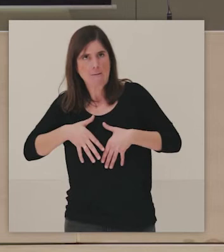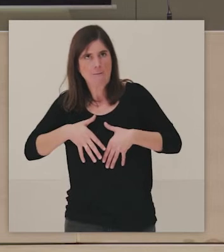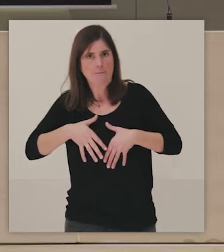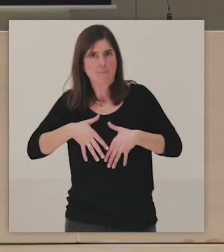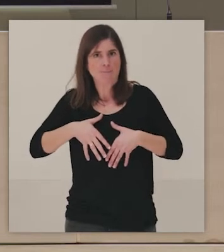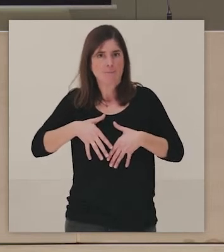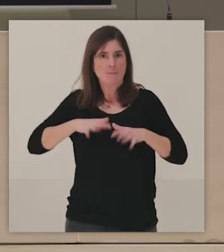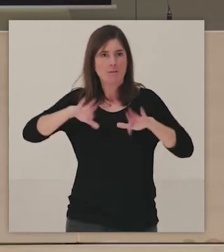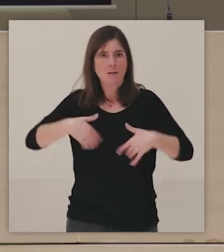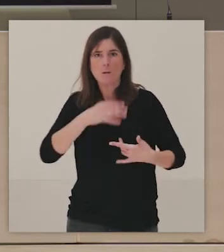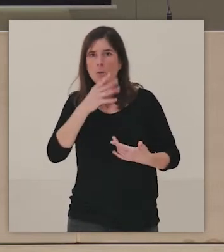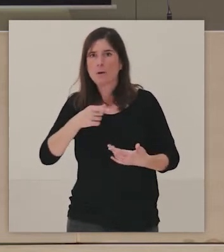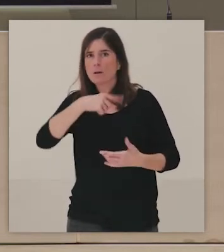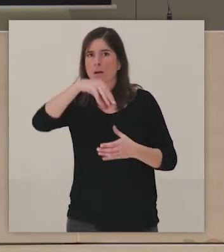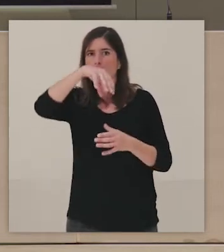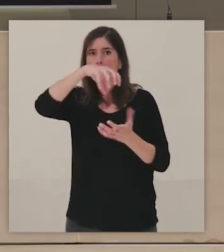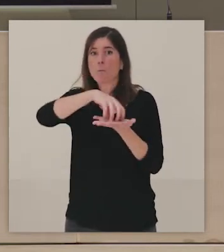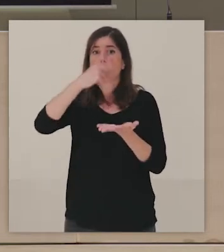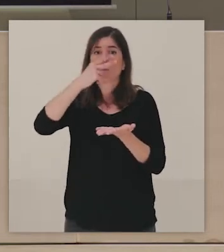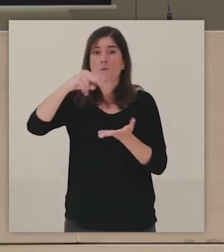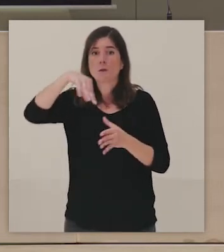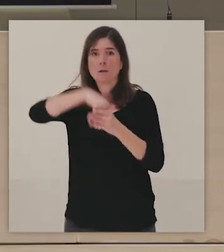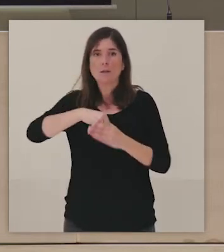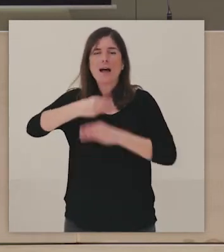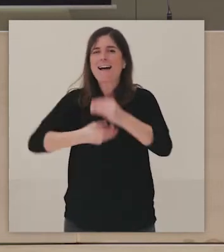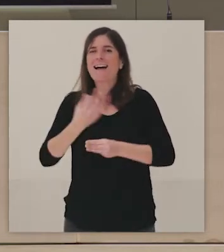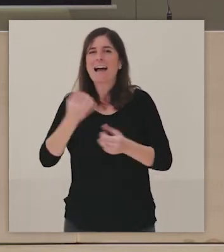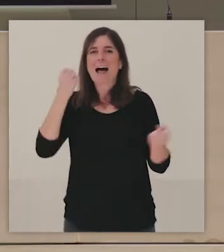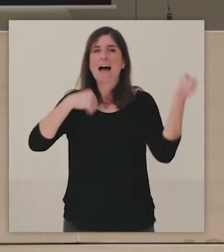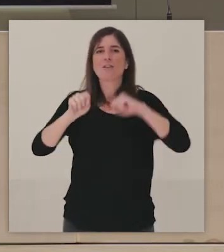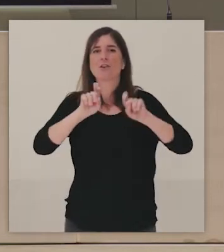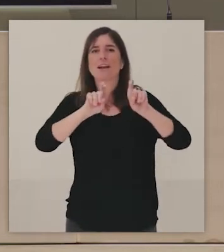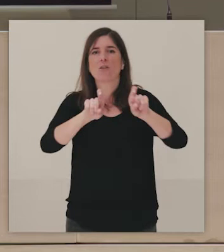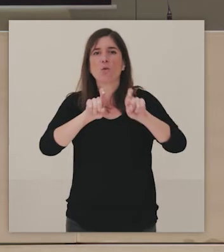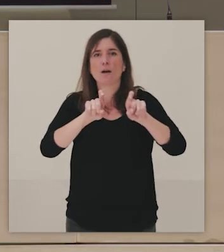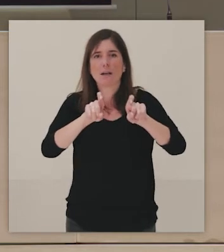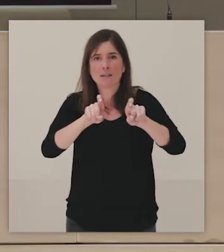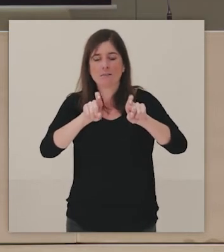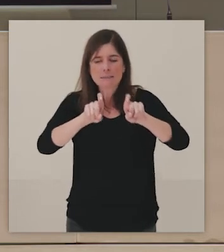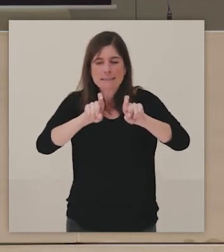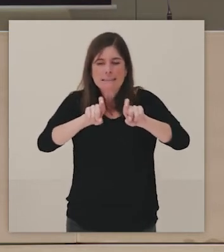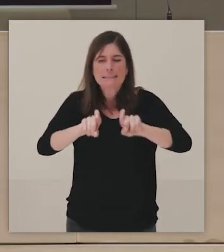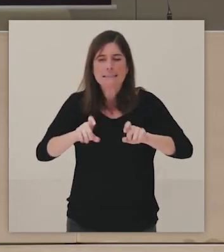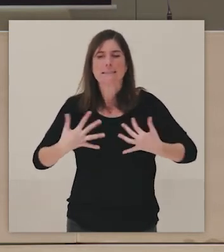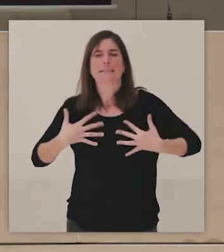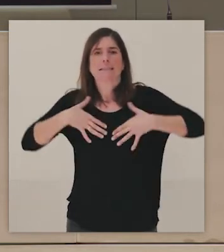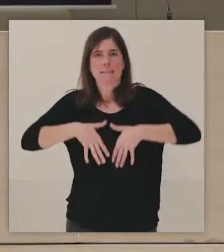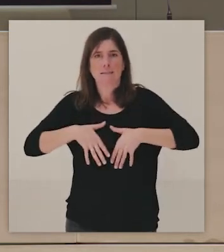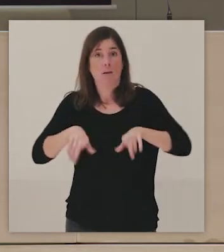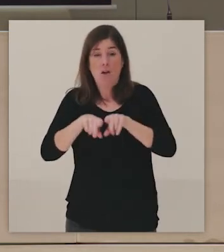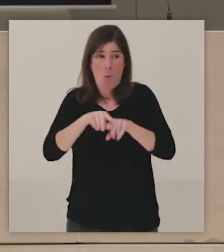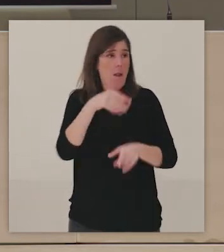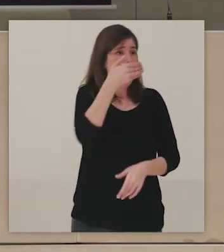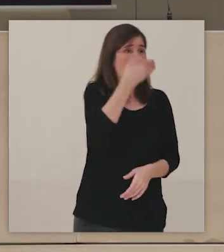finalmente de nuestra acción educativa con estos públicos. Pero de la misma manera, como os decía, que hacemos con la